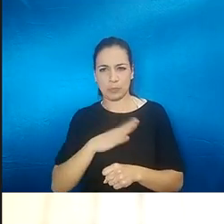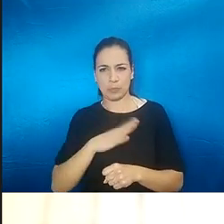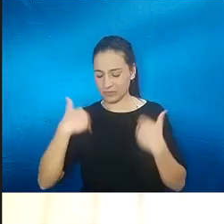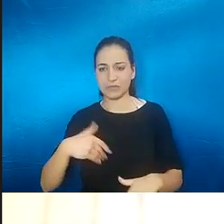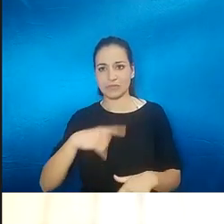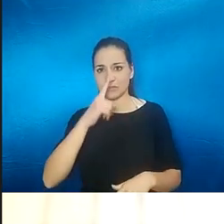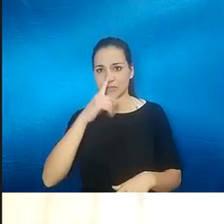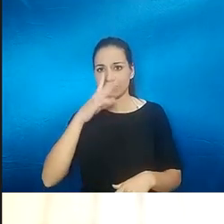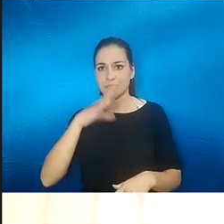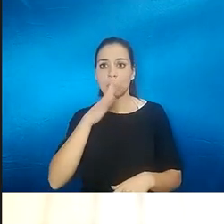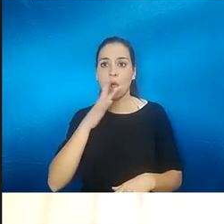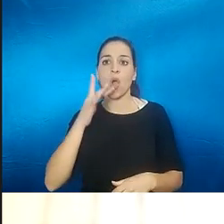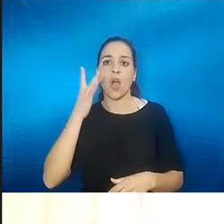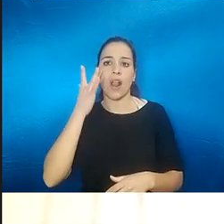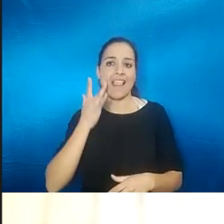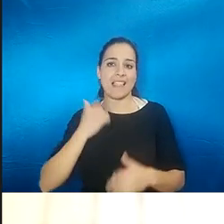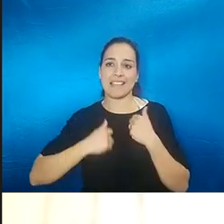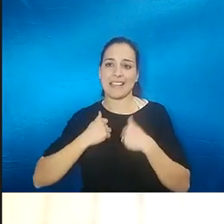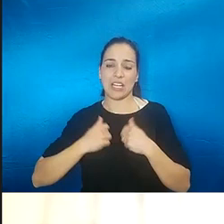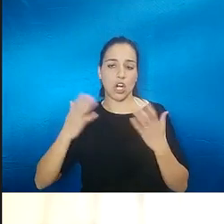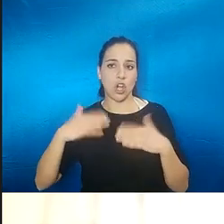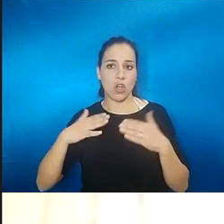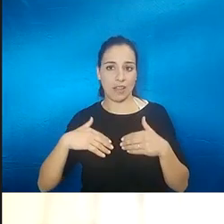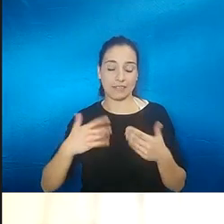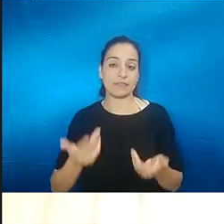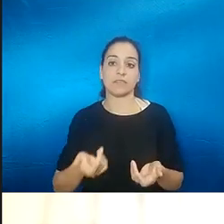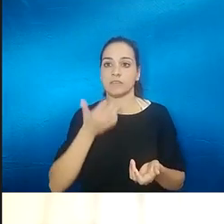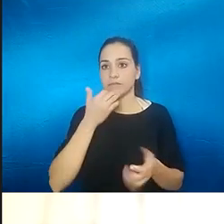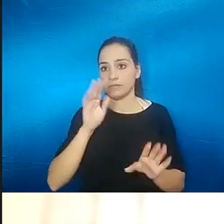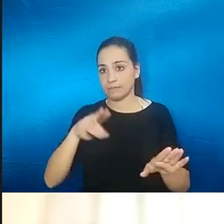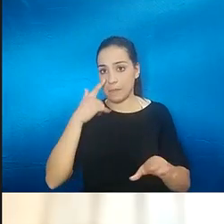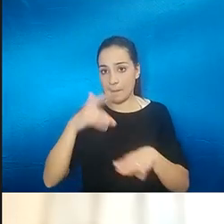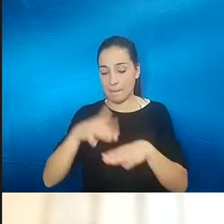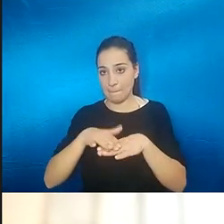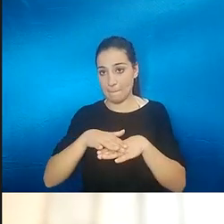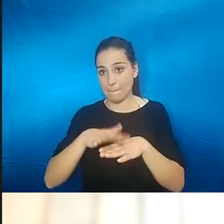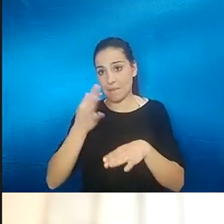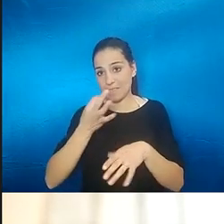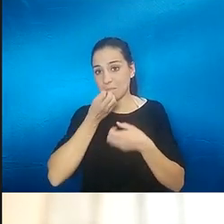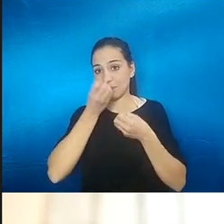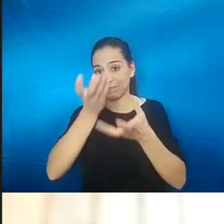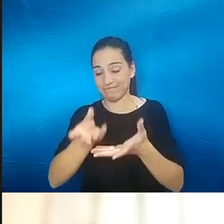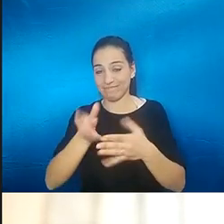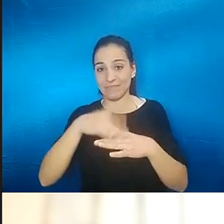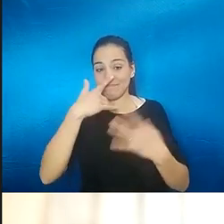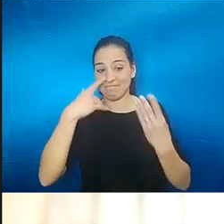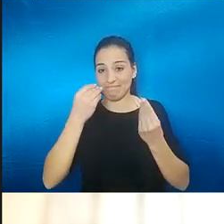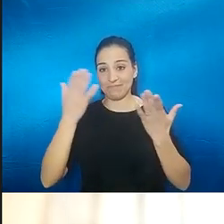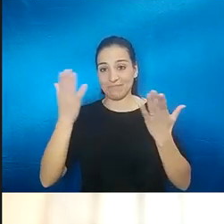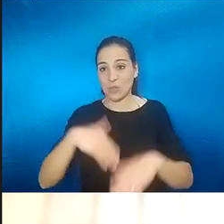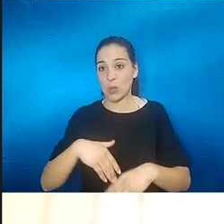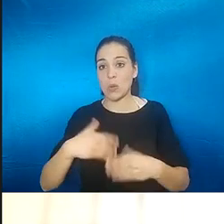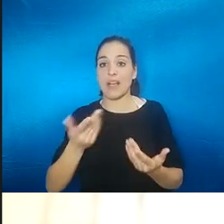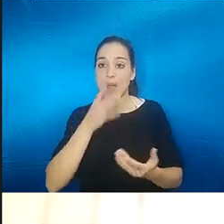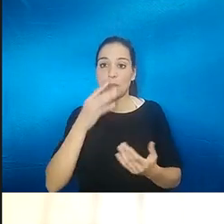falta de higiene entonces cuando tú tienes que decírselo porque te toca porque eres el responsable de recursos